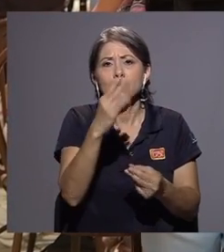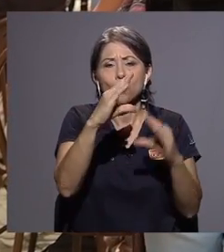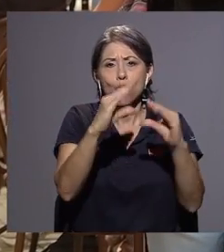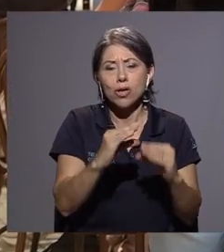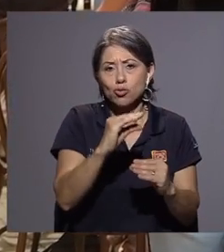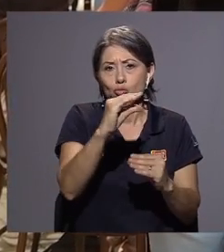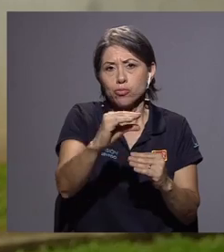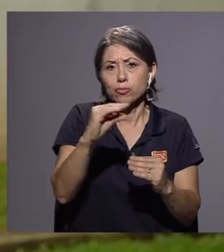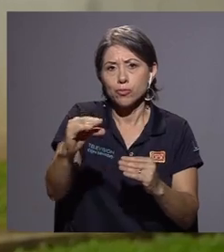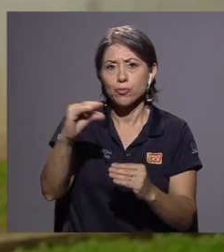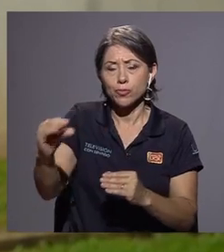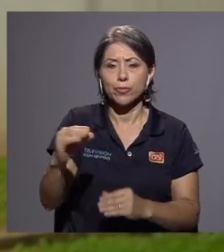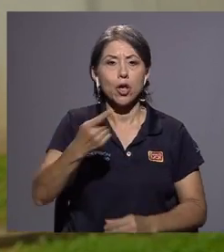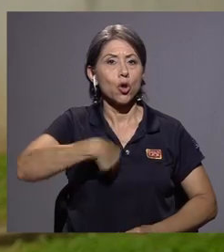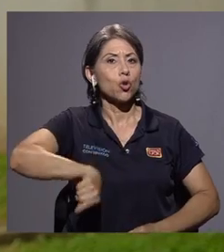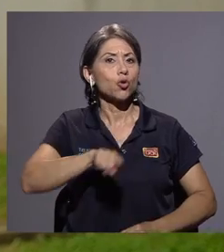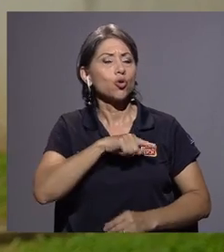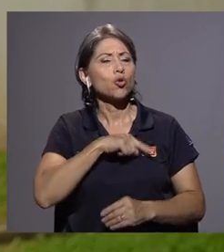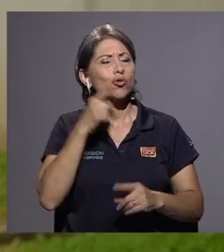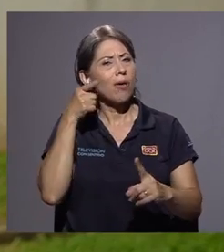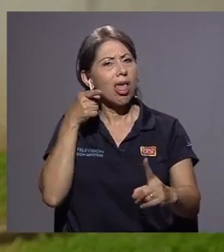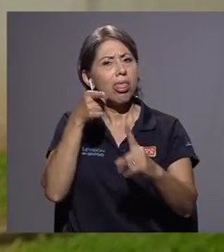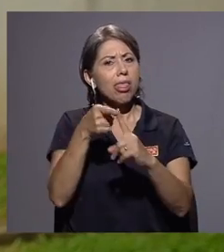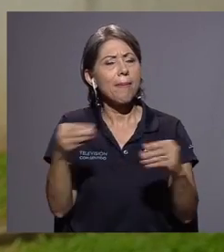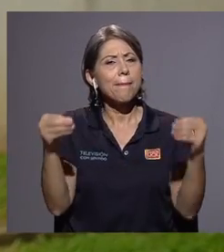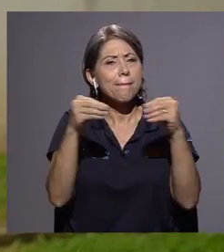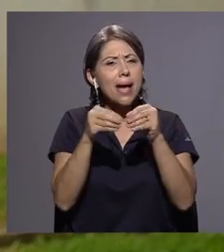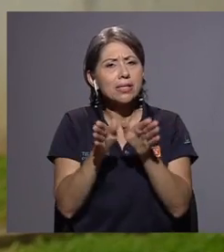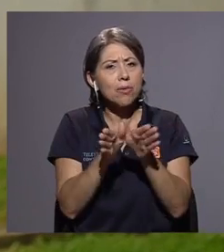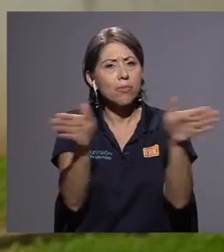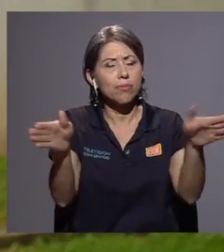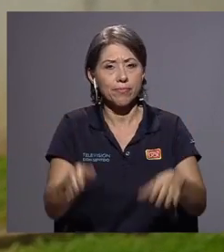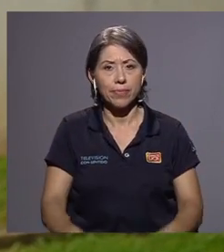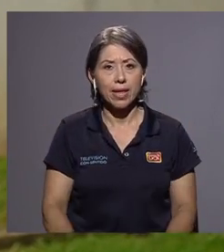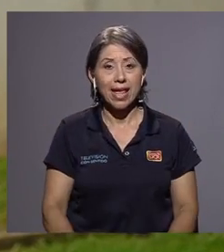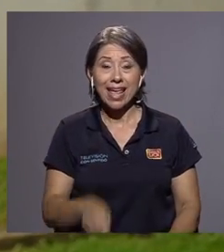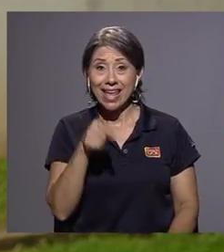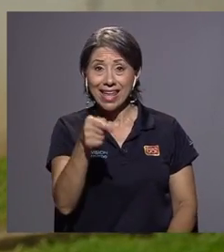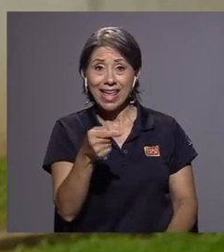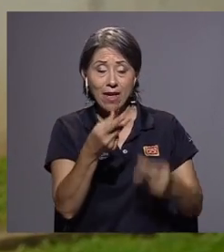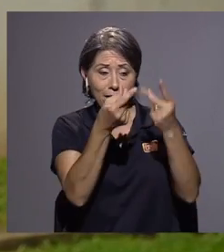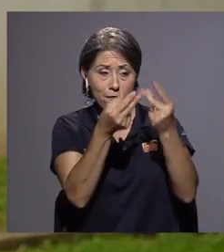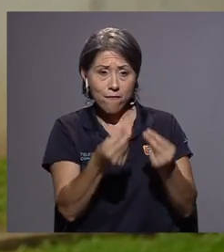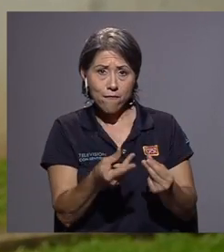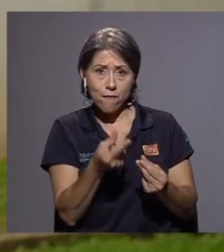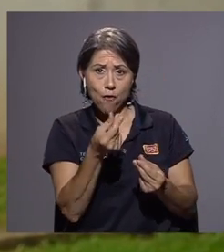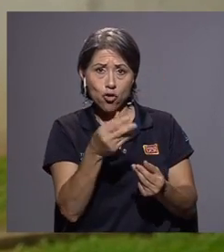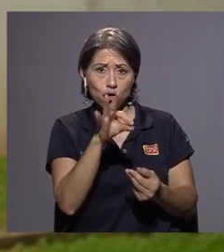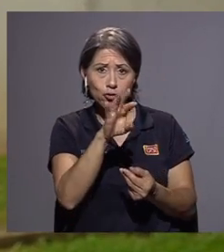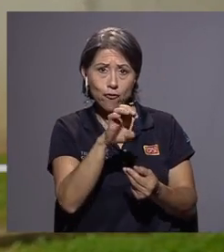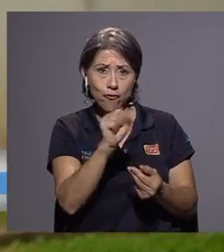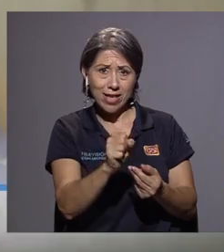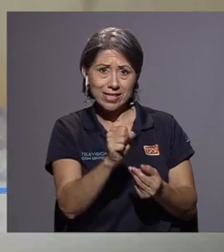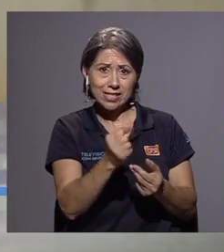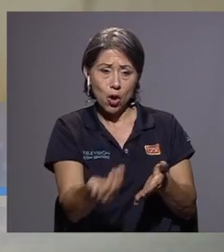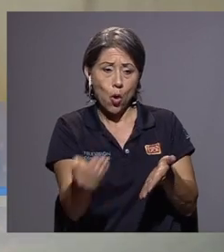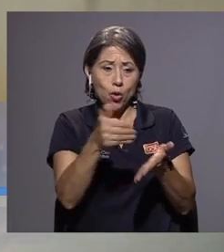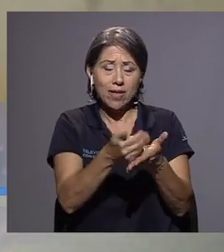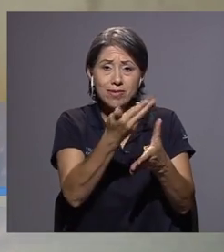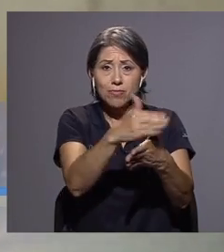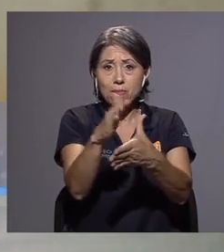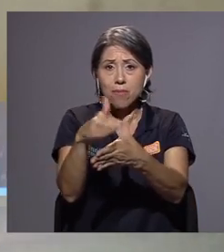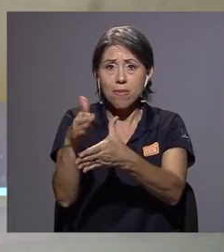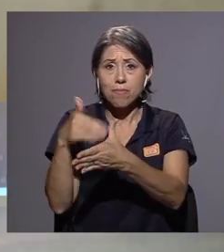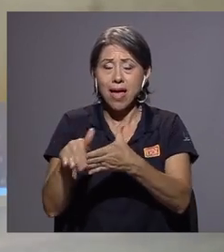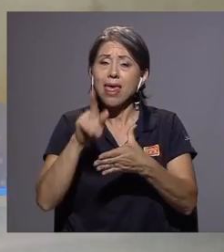Estaremos tratando el elemento más macro que tiene que ver con que el redireccionamiento de los fondos del FES en este momento tiene